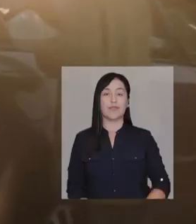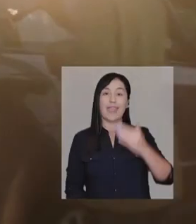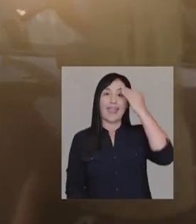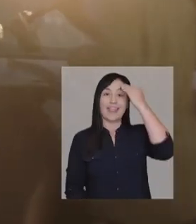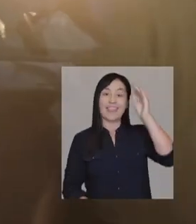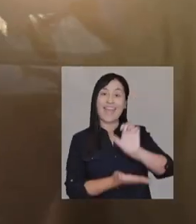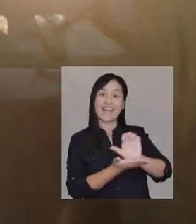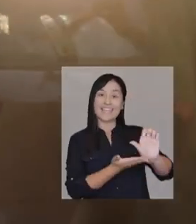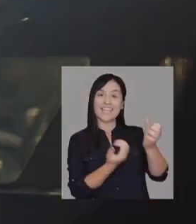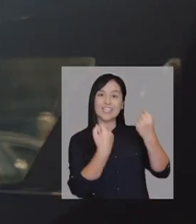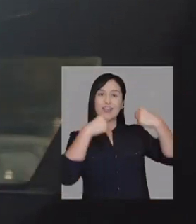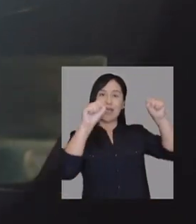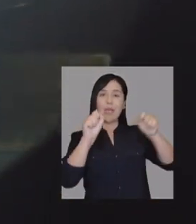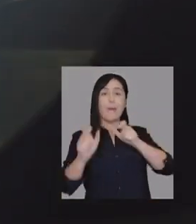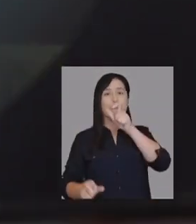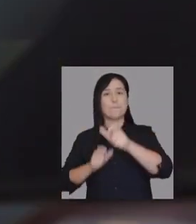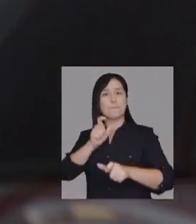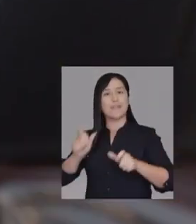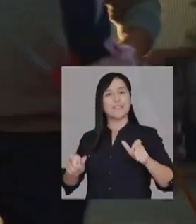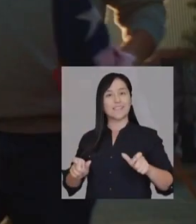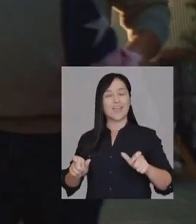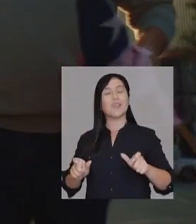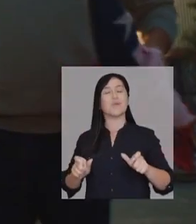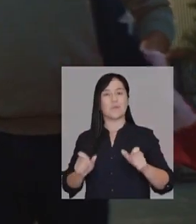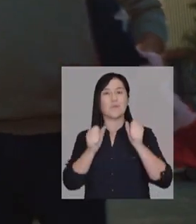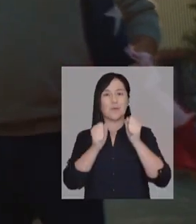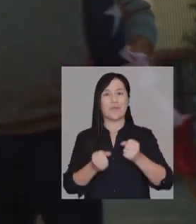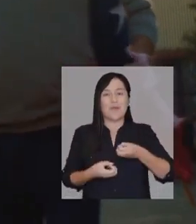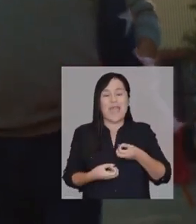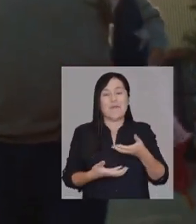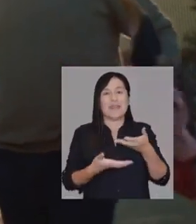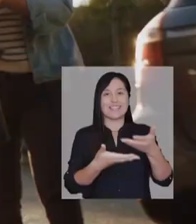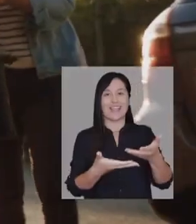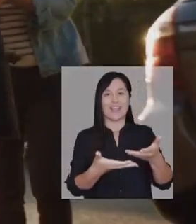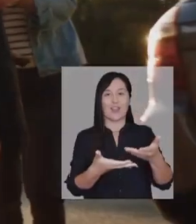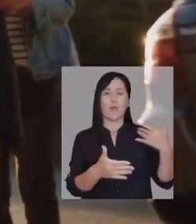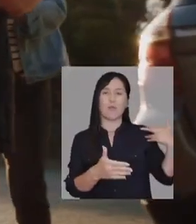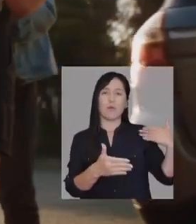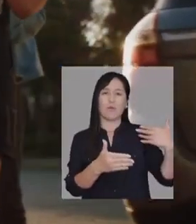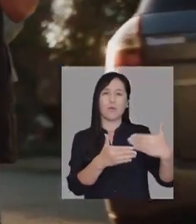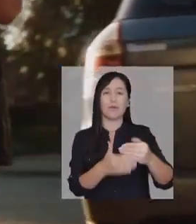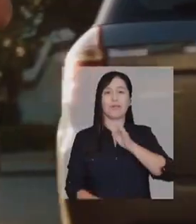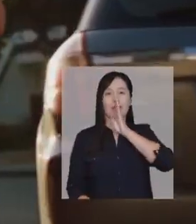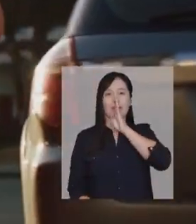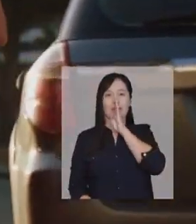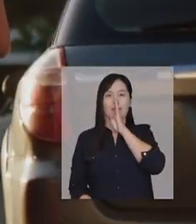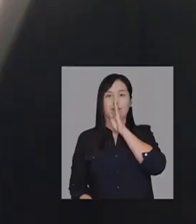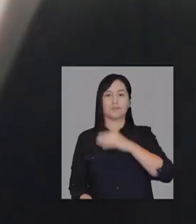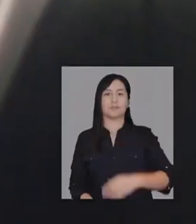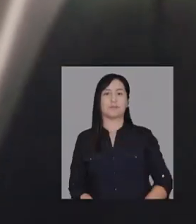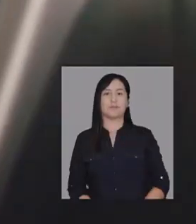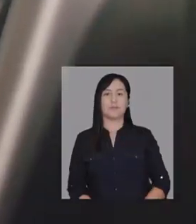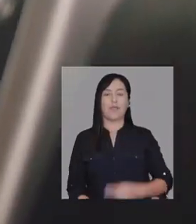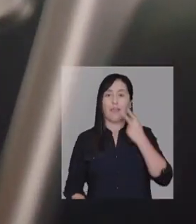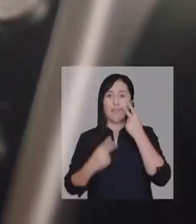El día en que ganó el rechazo Fuimos miles Los que por fin pudimos expresarnos ¿Cuánto tiempo estuvimos callados?